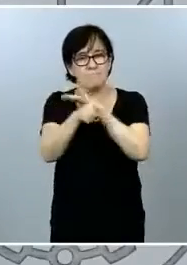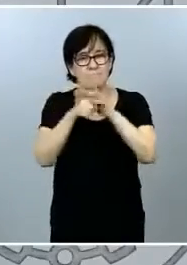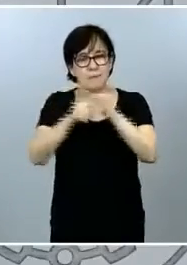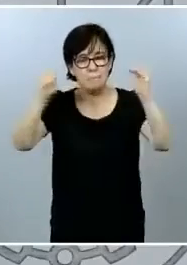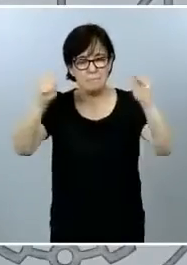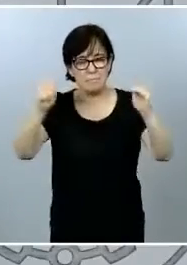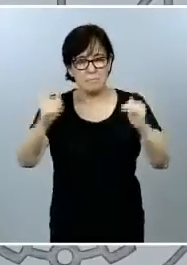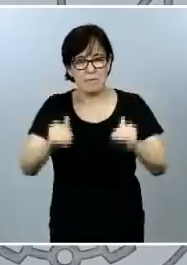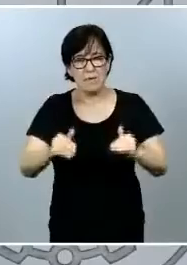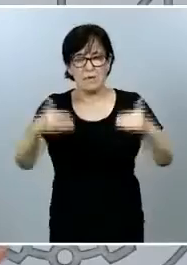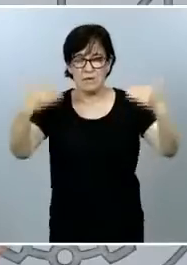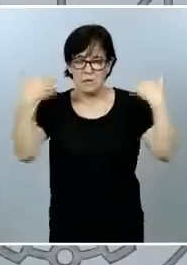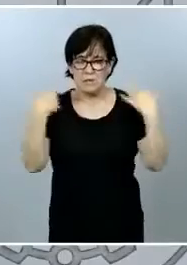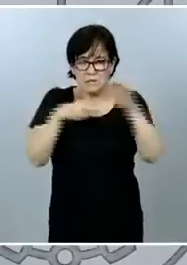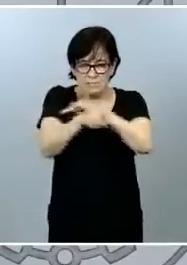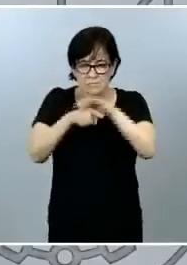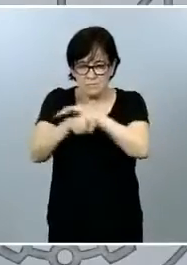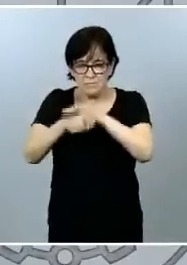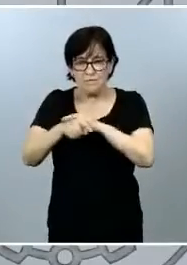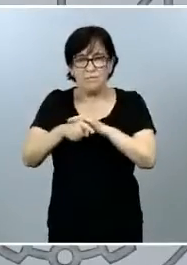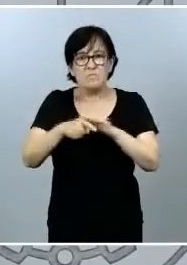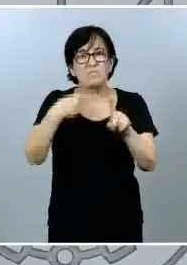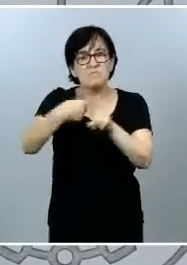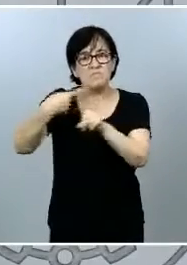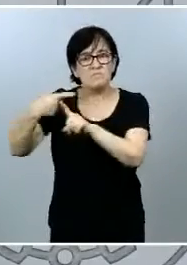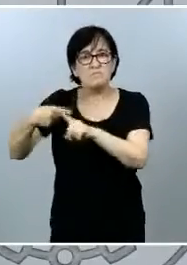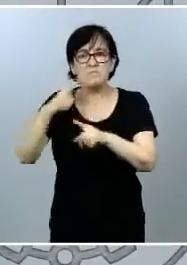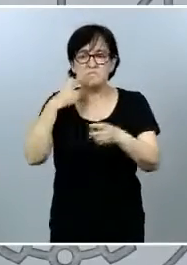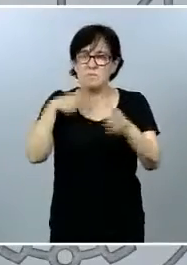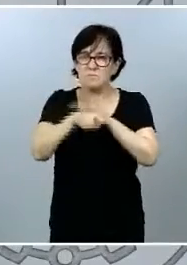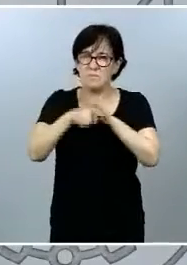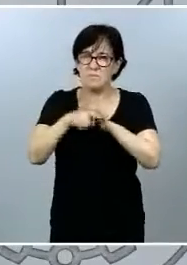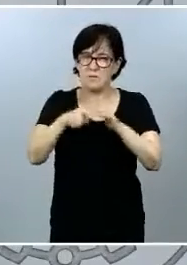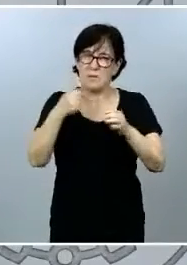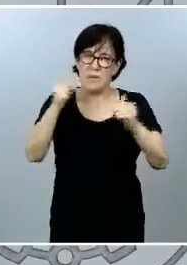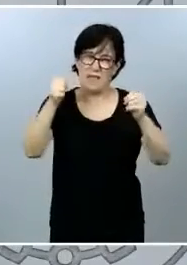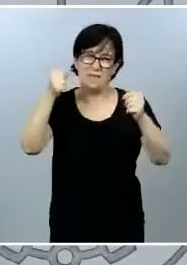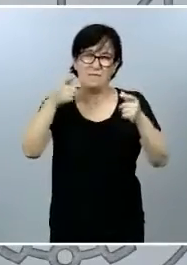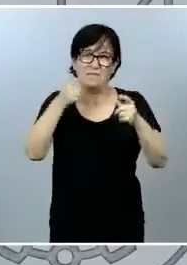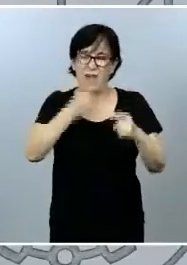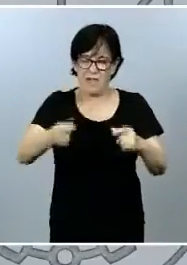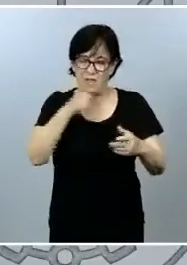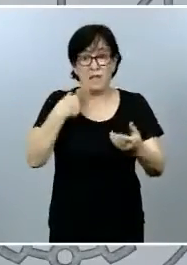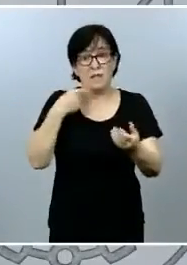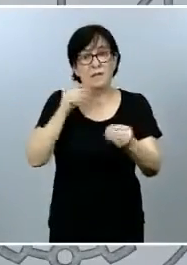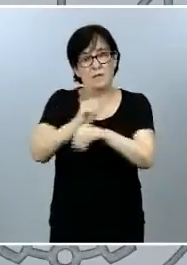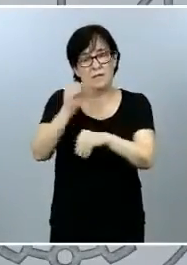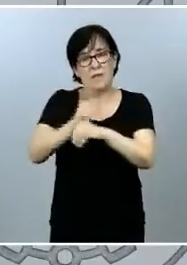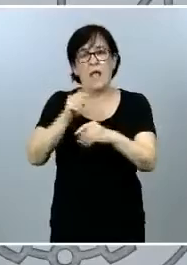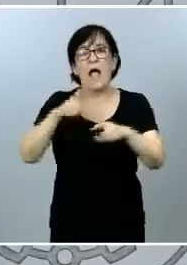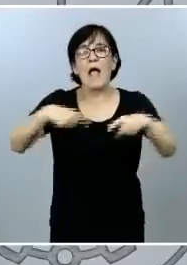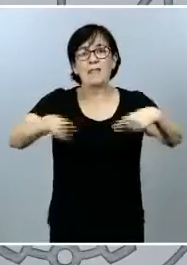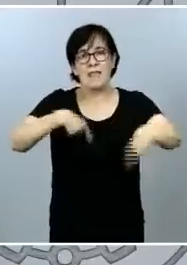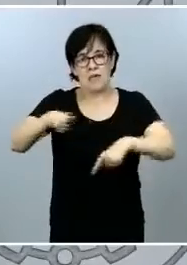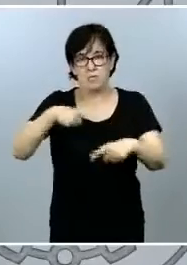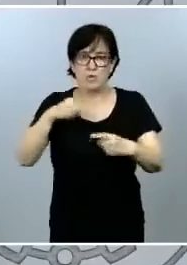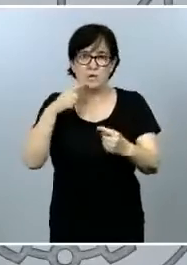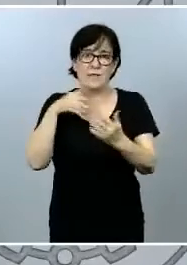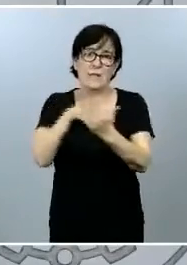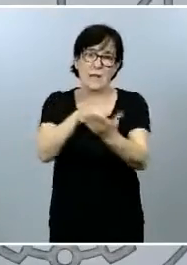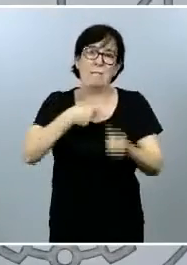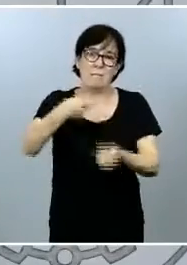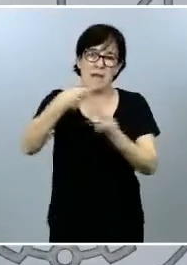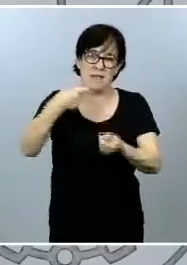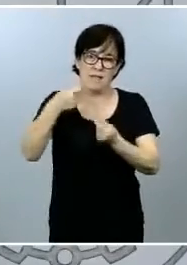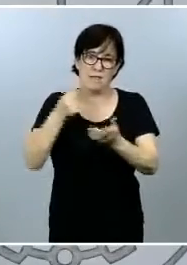administrativa, optimizar los trámites asociados a estas subvenciones al transporte de mercancías agrícolas. Además, se